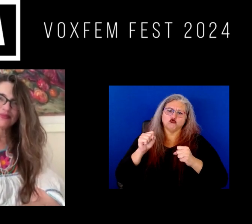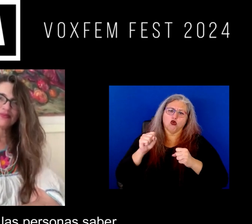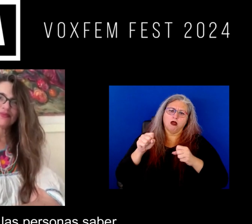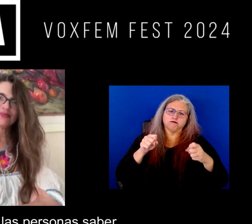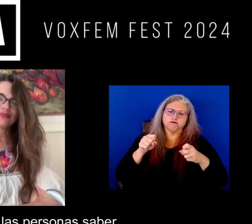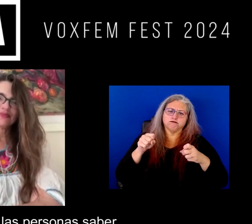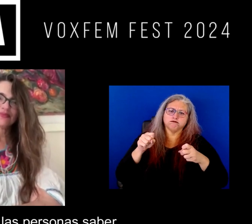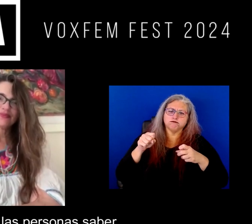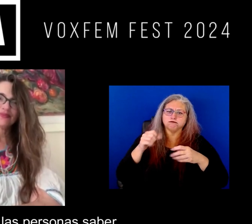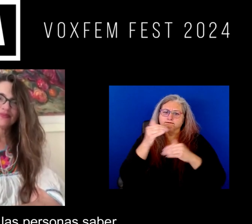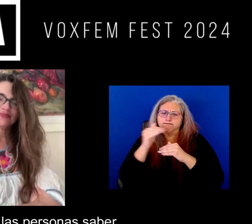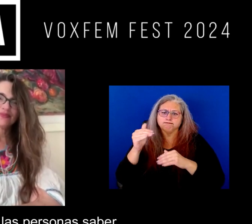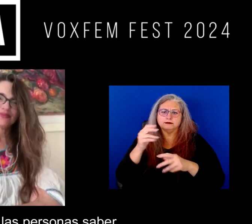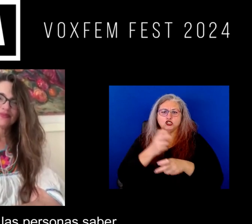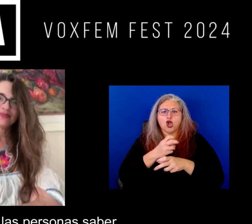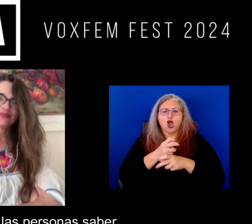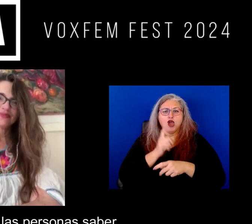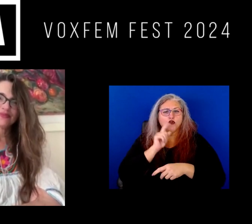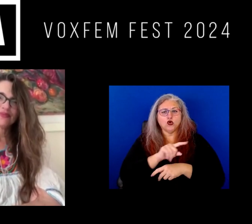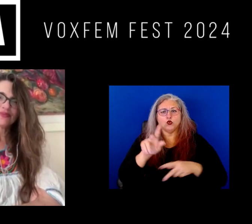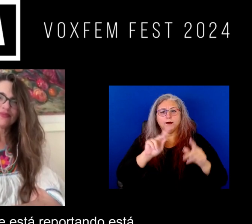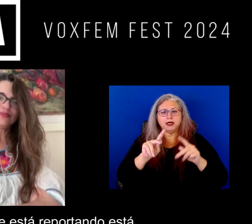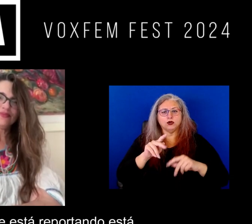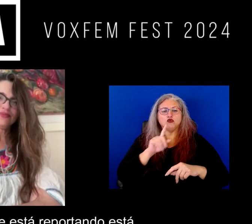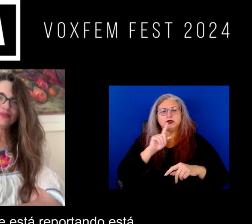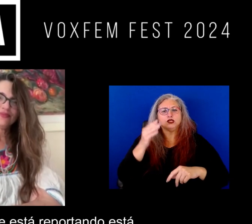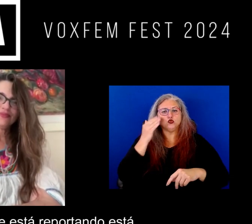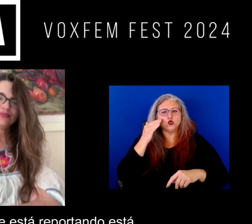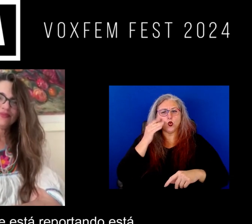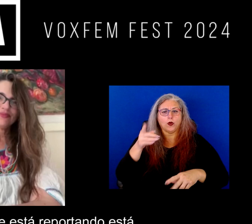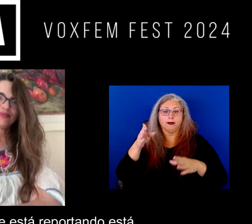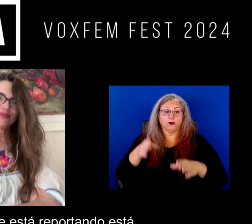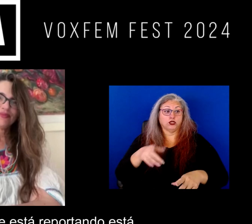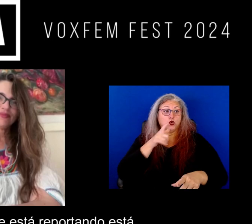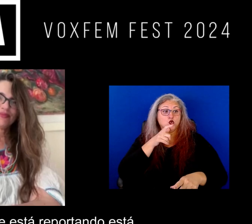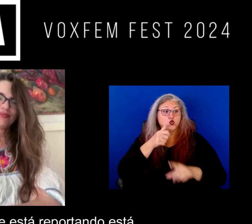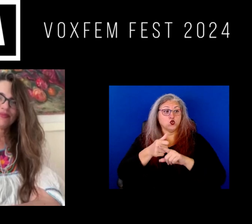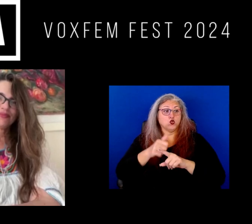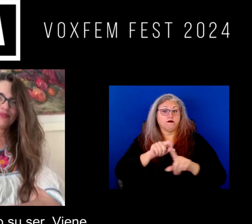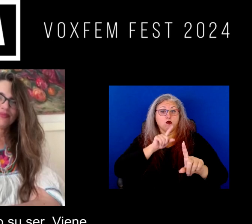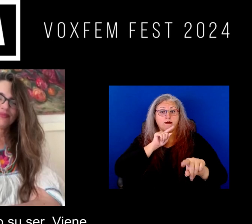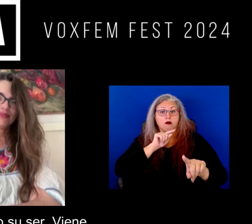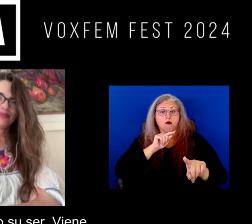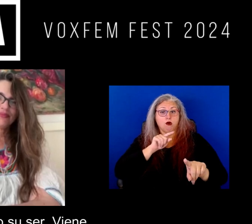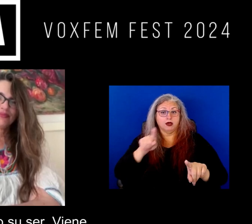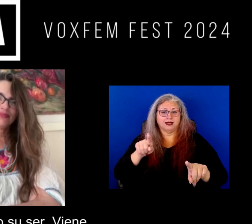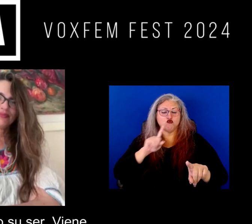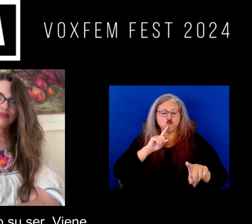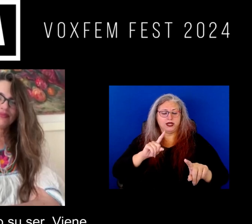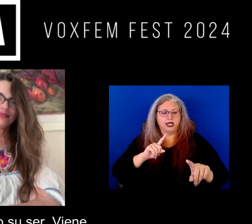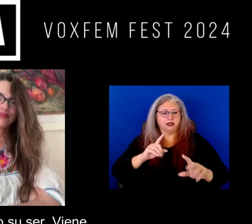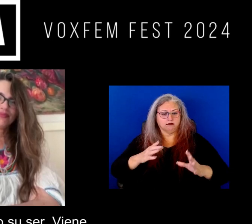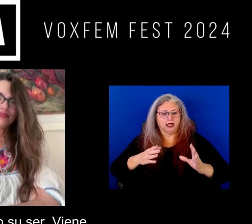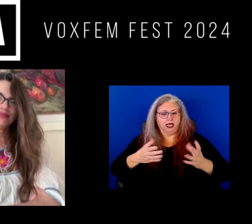controlados y es difícil para las personas saber que la persona que está reportando está está